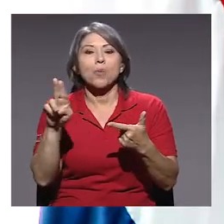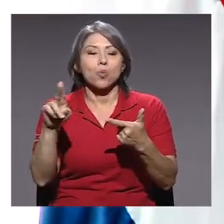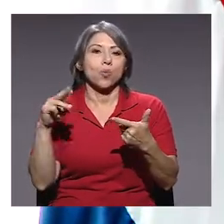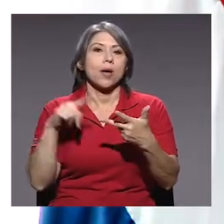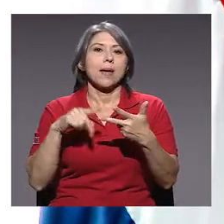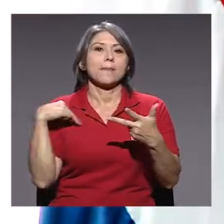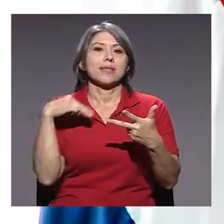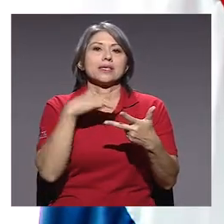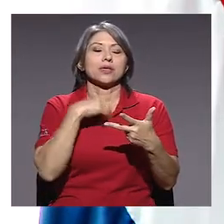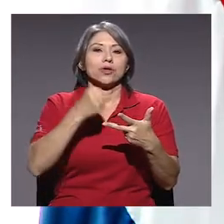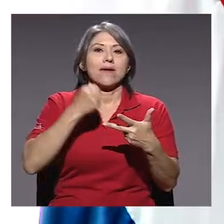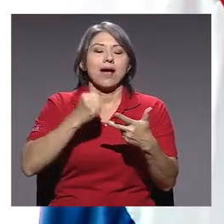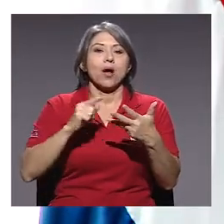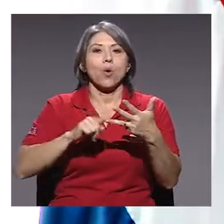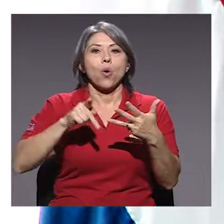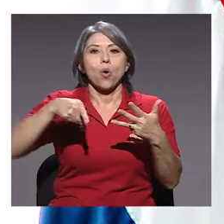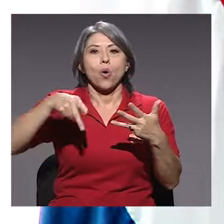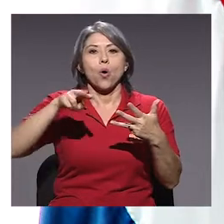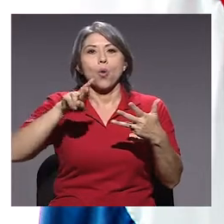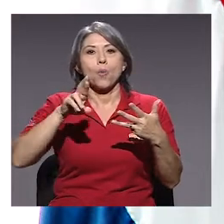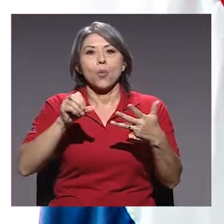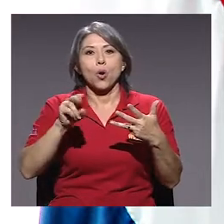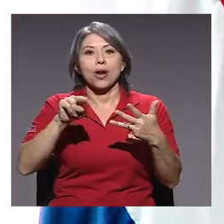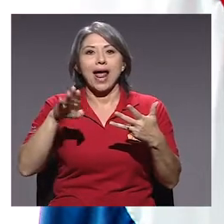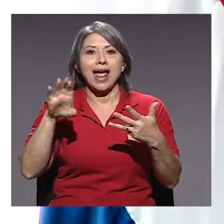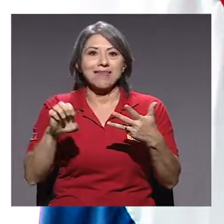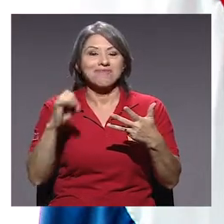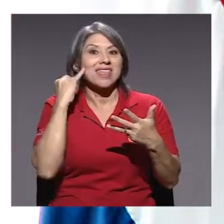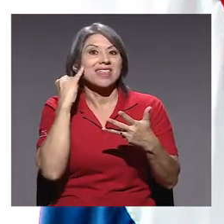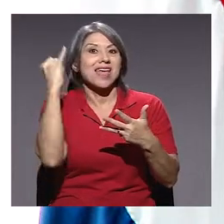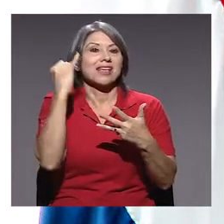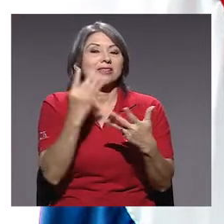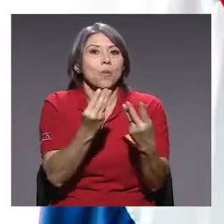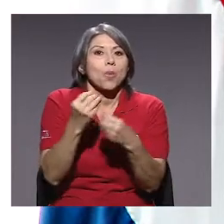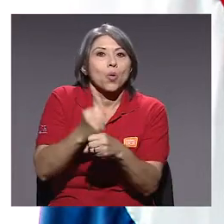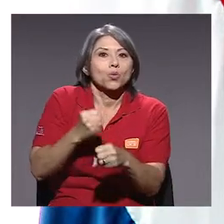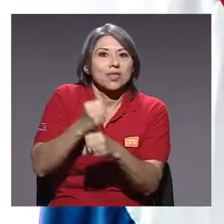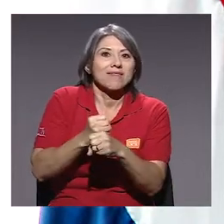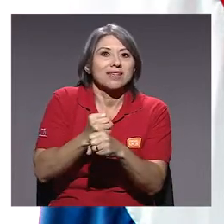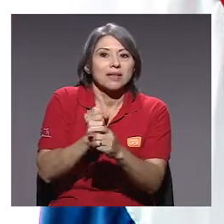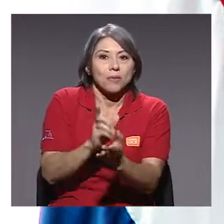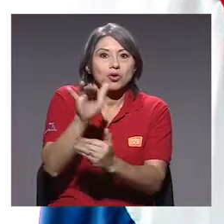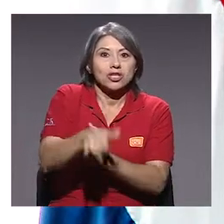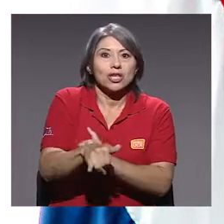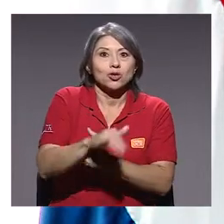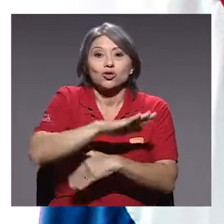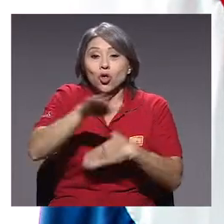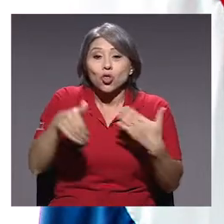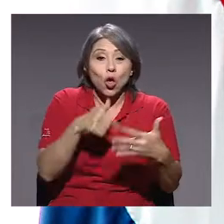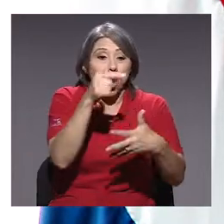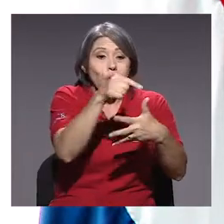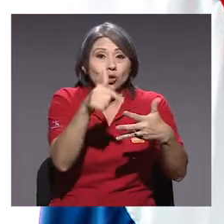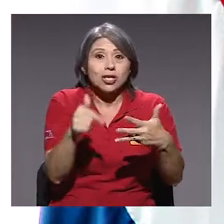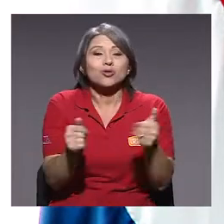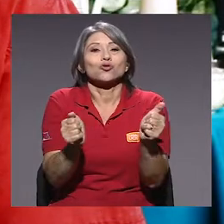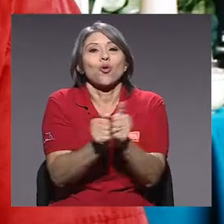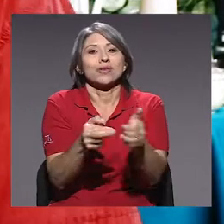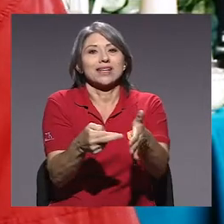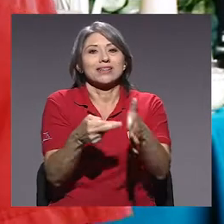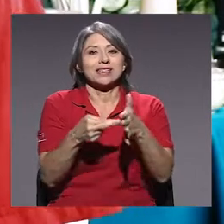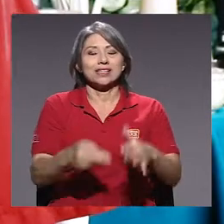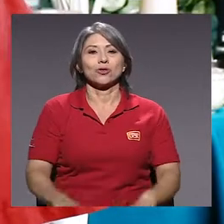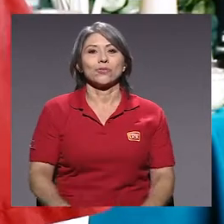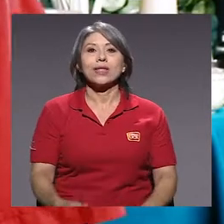del Ministerio de Trabajo, así como PRONAE, que tiene un módulo de ideas productivas, objetos socioproductivos. Todos estos sí tienen ese requisito.